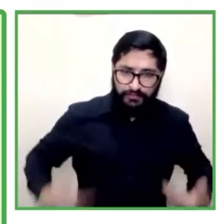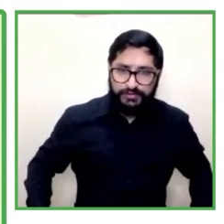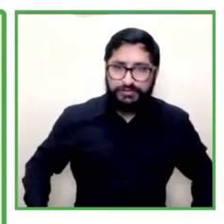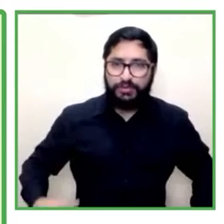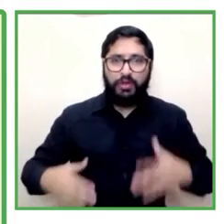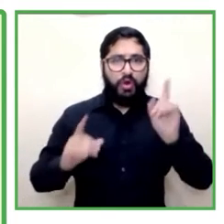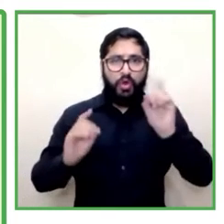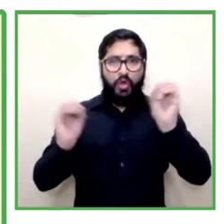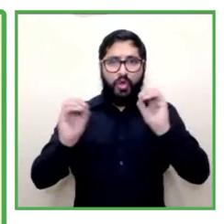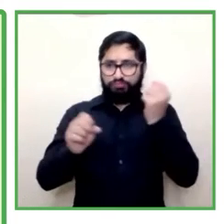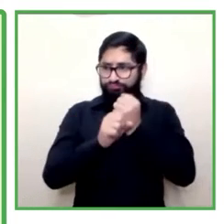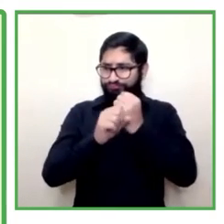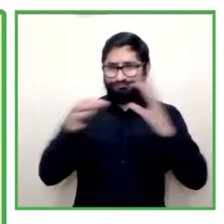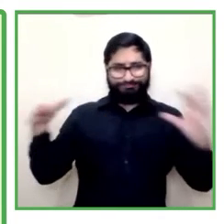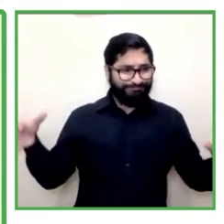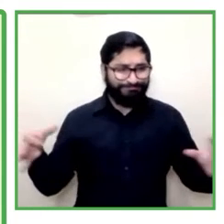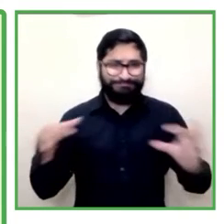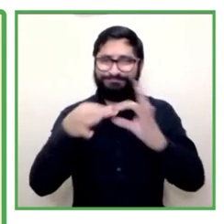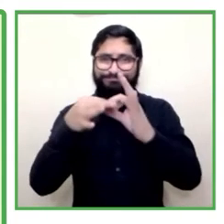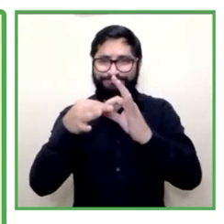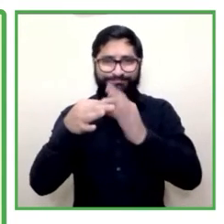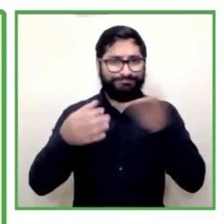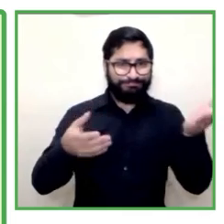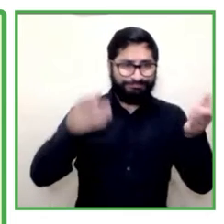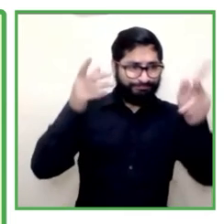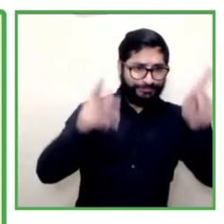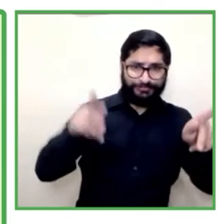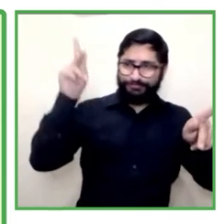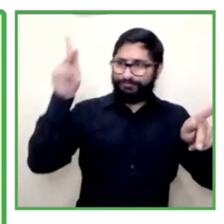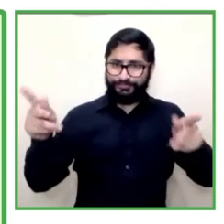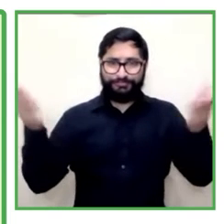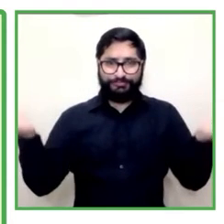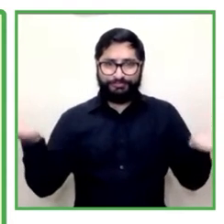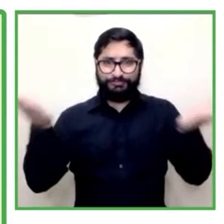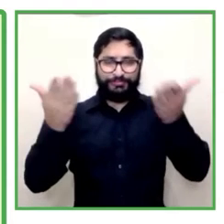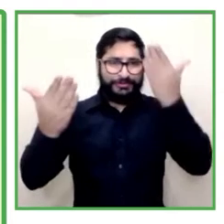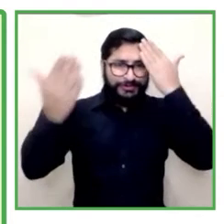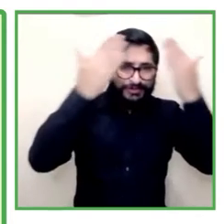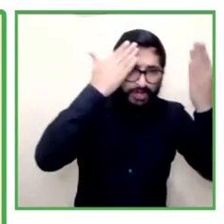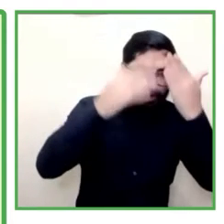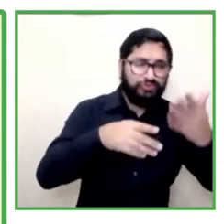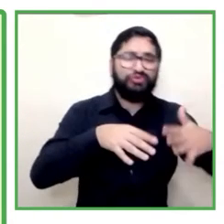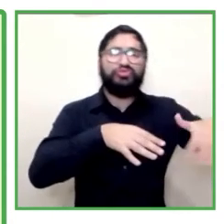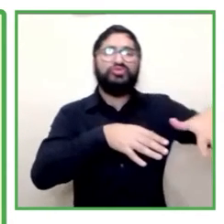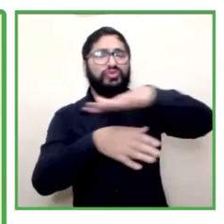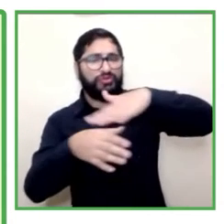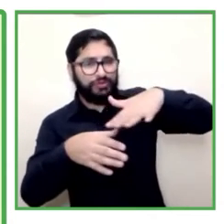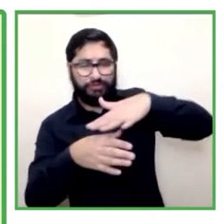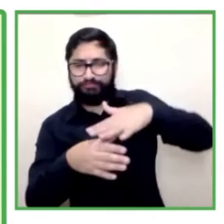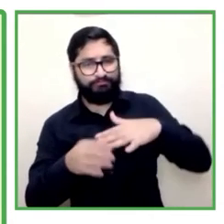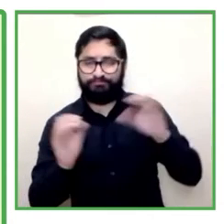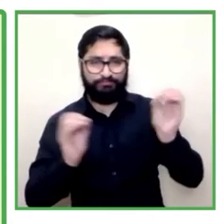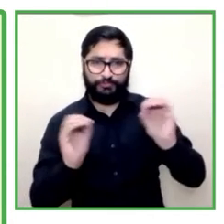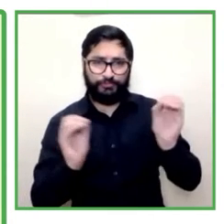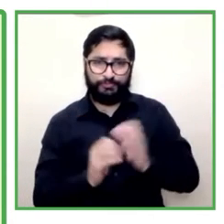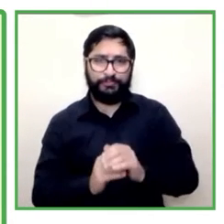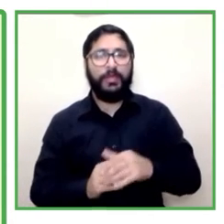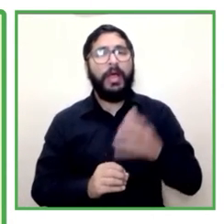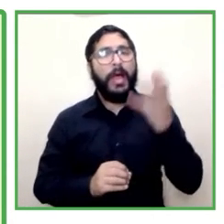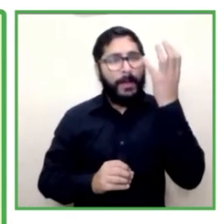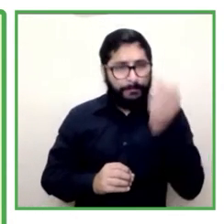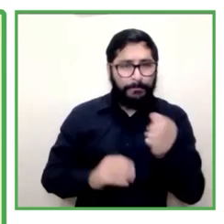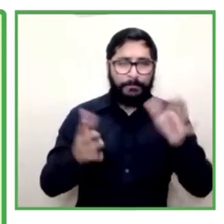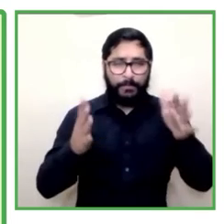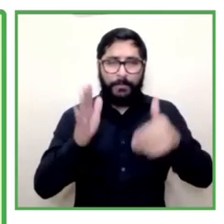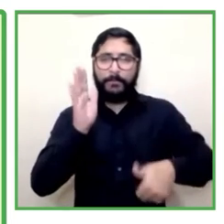a personas en situación de discapacidad psicosocial. Hay una especie de federación de cooperativa en Chile que se llama Trasol,